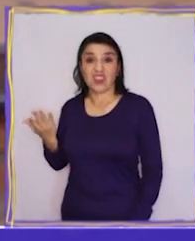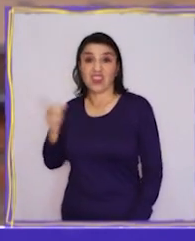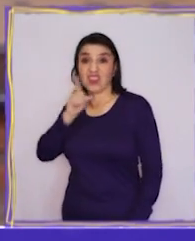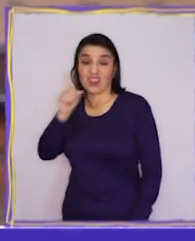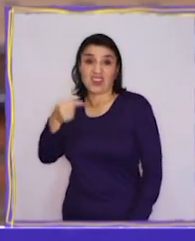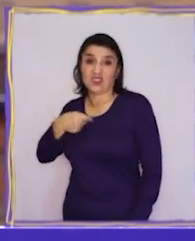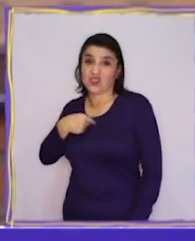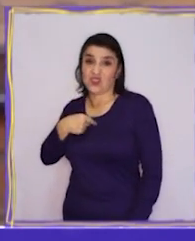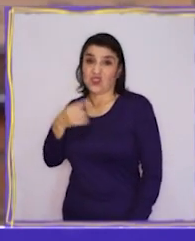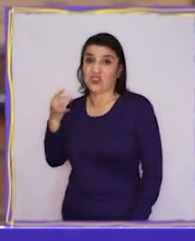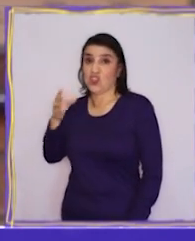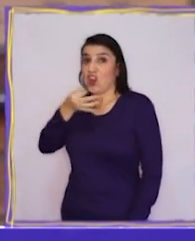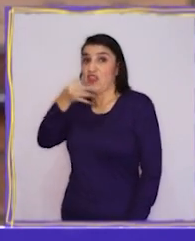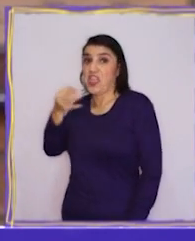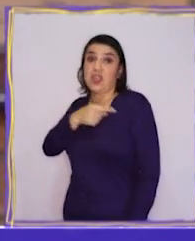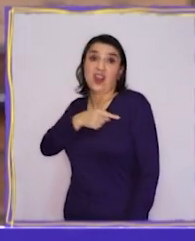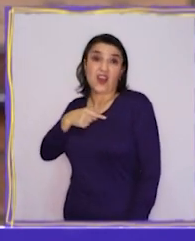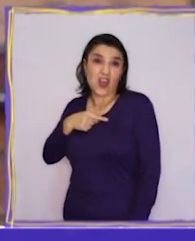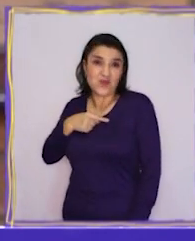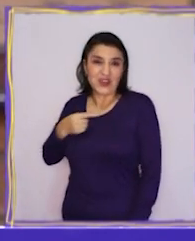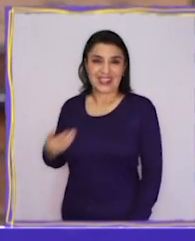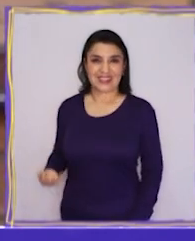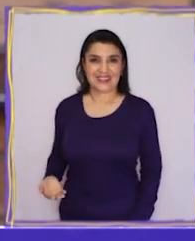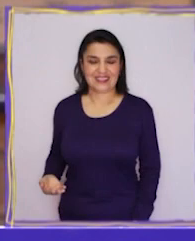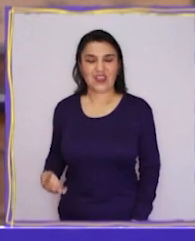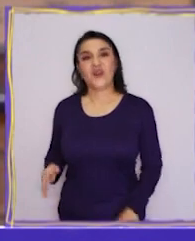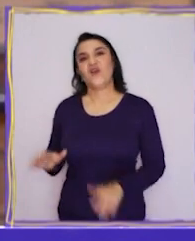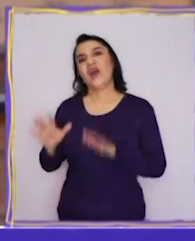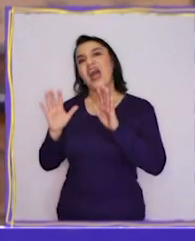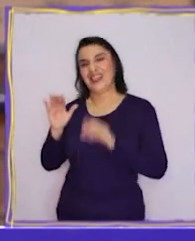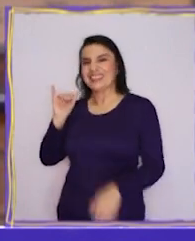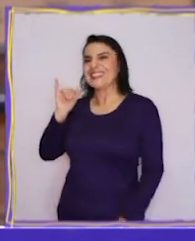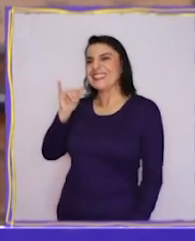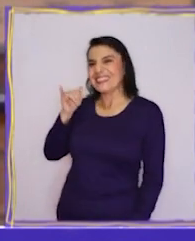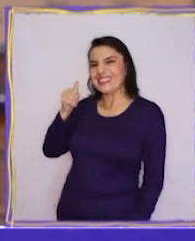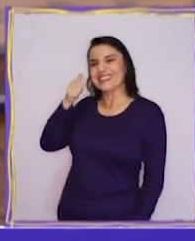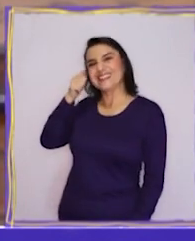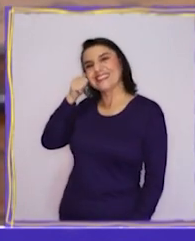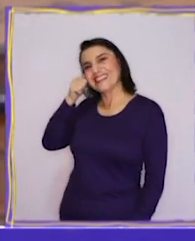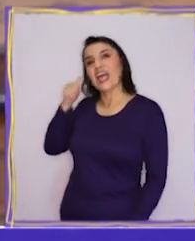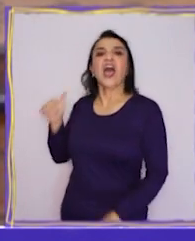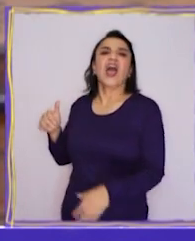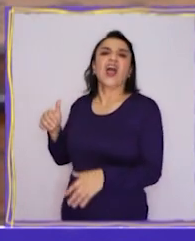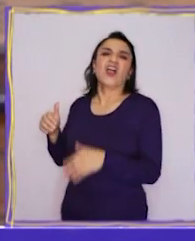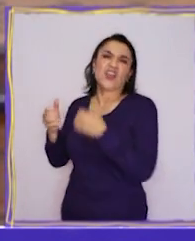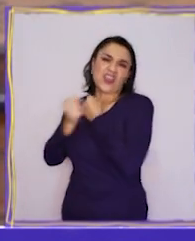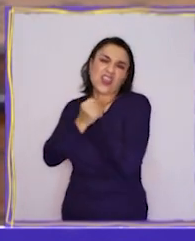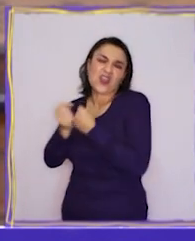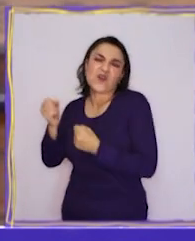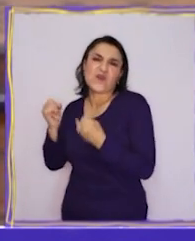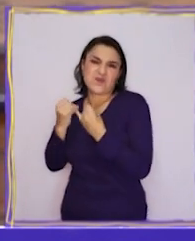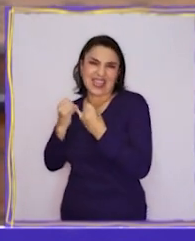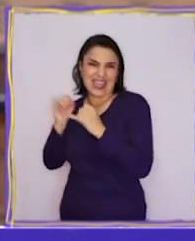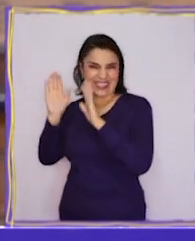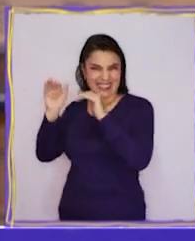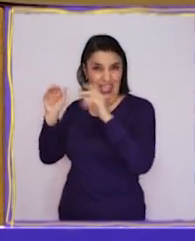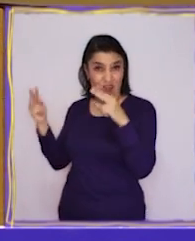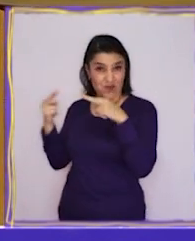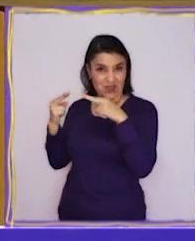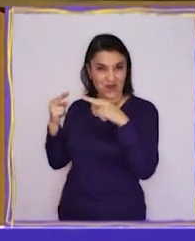quién era yo solo por mi nombre. No decía Cama. ¡Guau, sí! Te quiero amiga. ¡Chao! ¡Nos vemos!